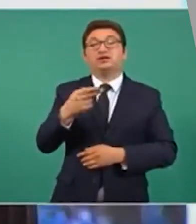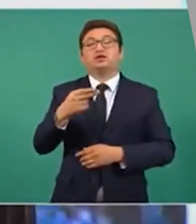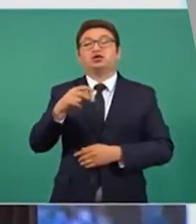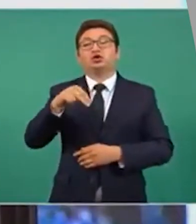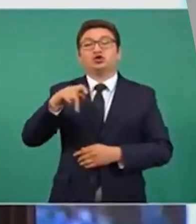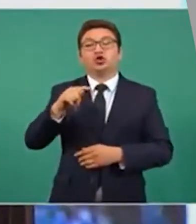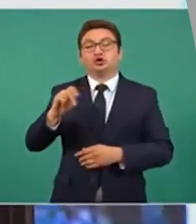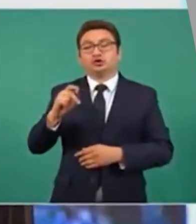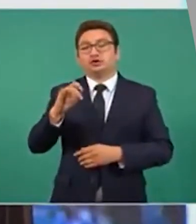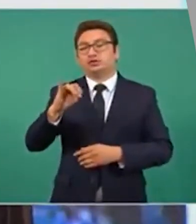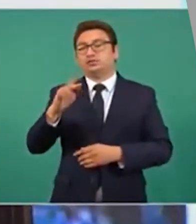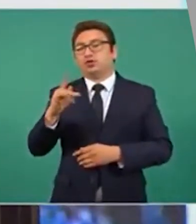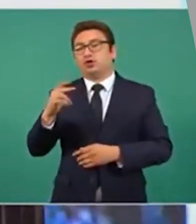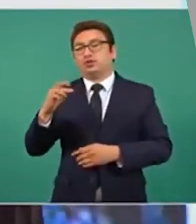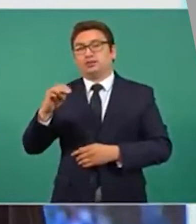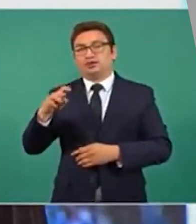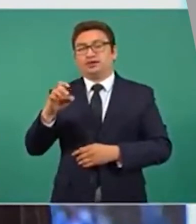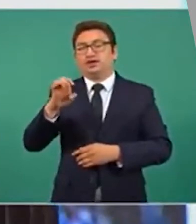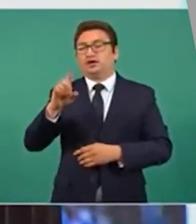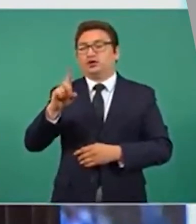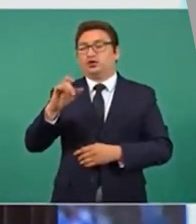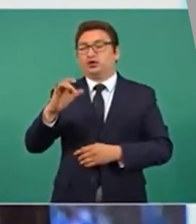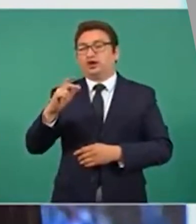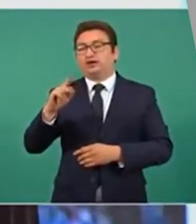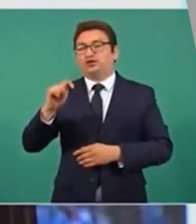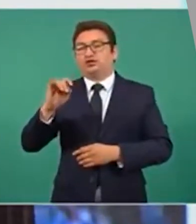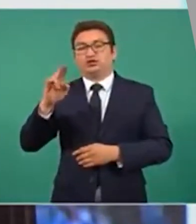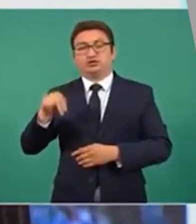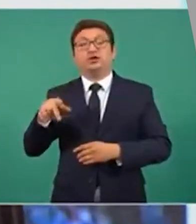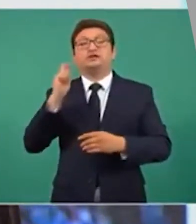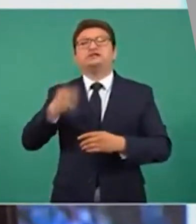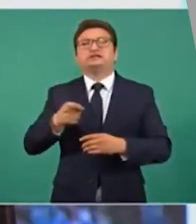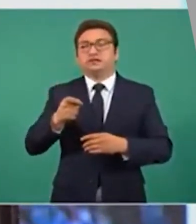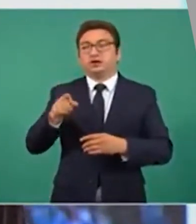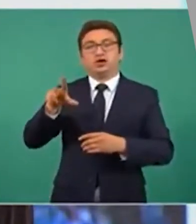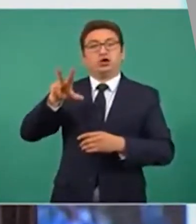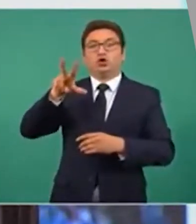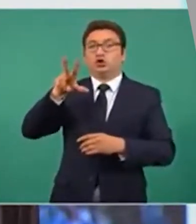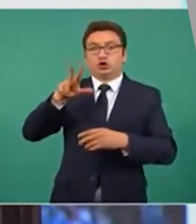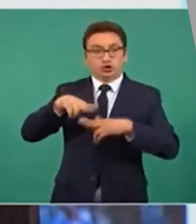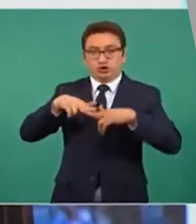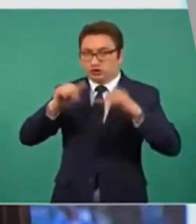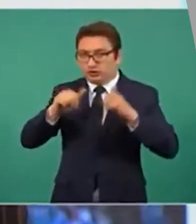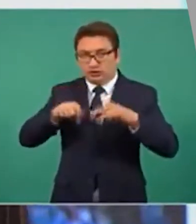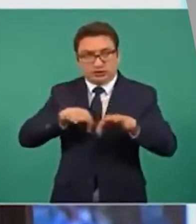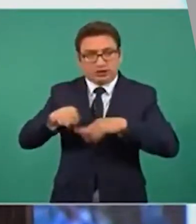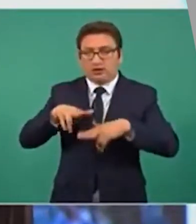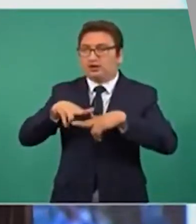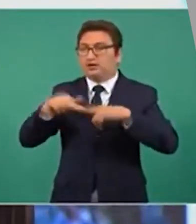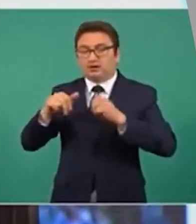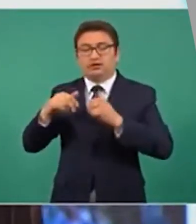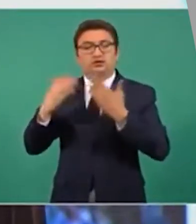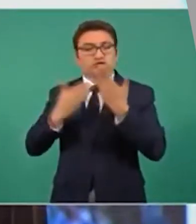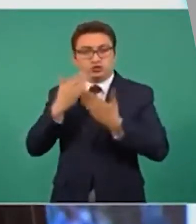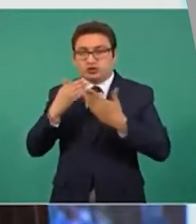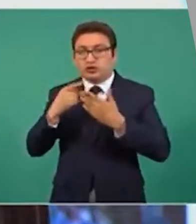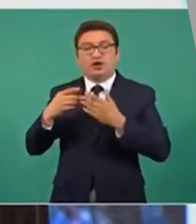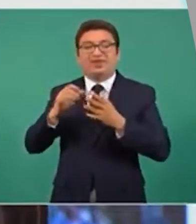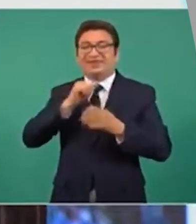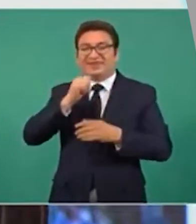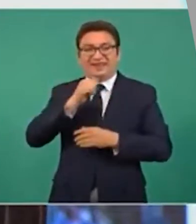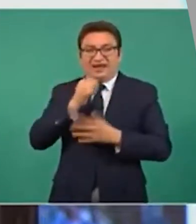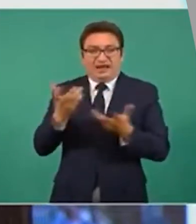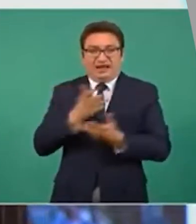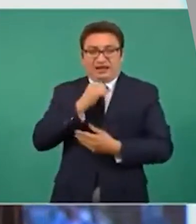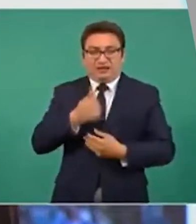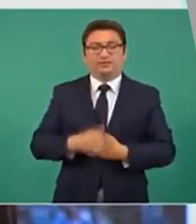Employment, Education or Training. Es decir, ni trabaja, ni estudia, ni recibe formación. Según